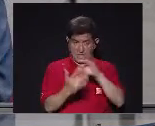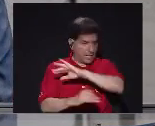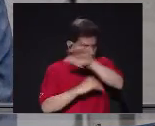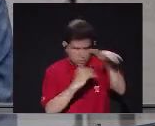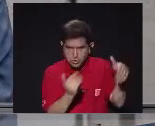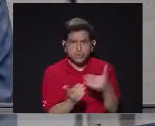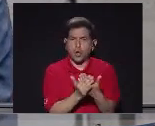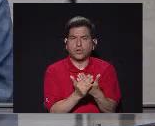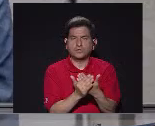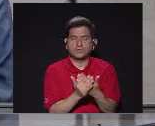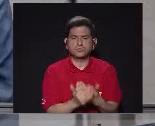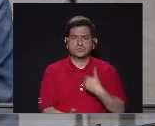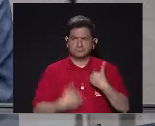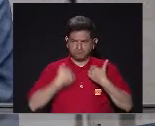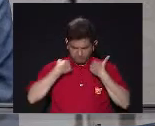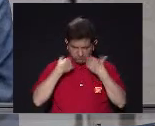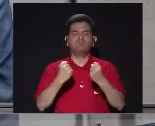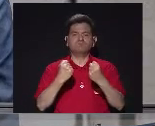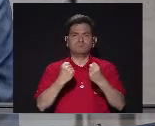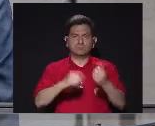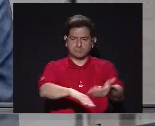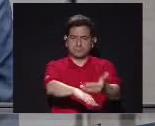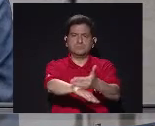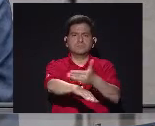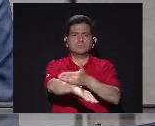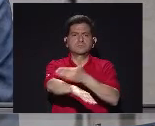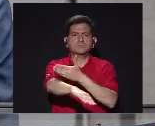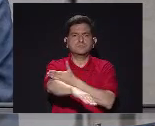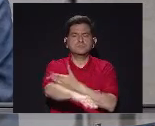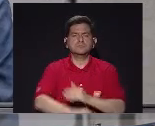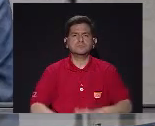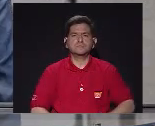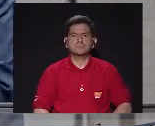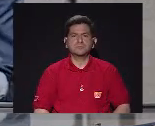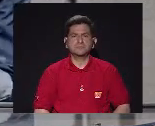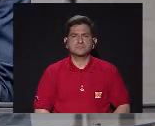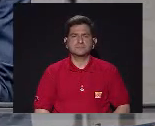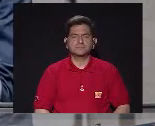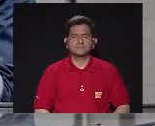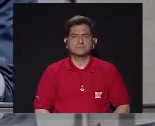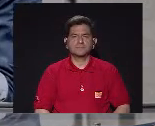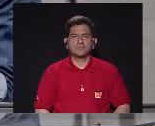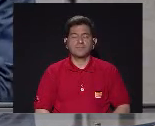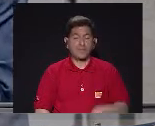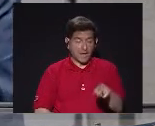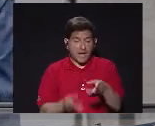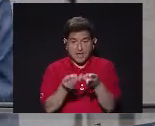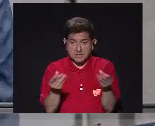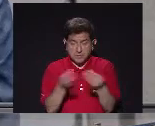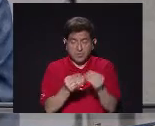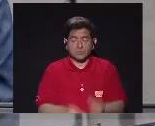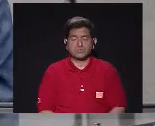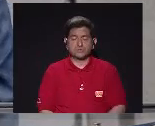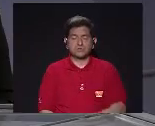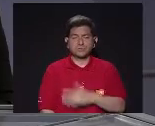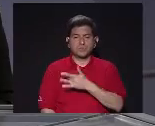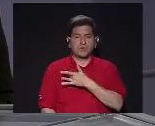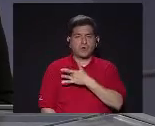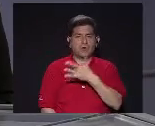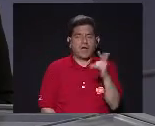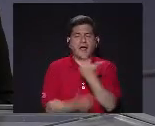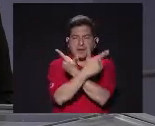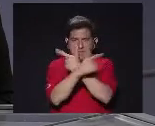único ¿Verdad? Y tener la fortaleza De salir De ahí Para arriba Esta